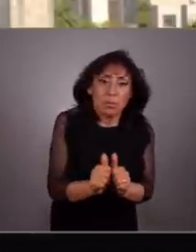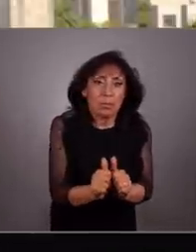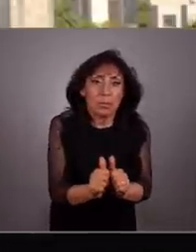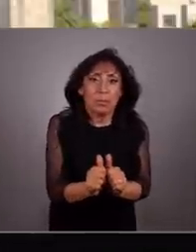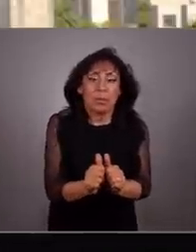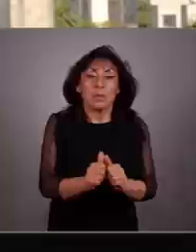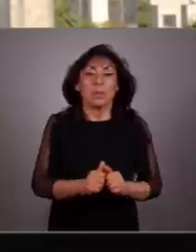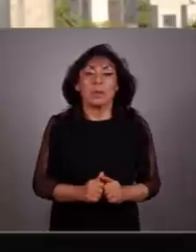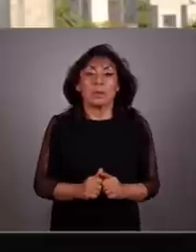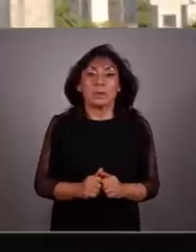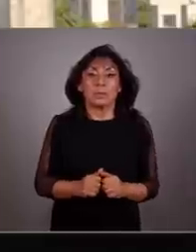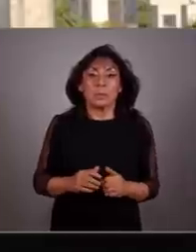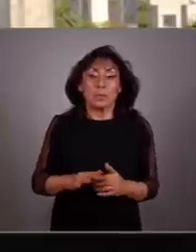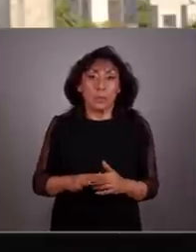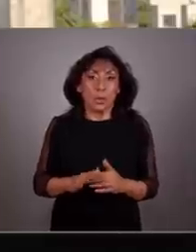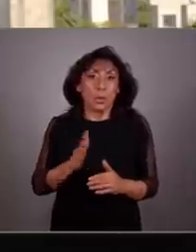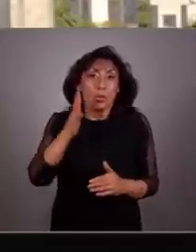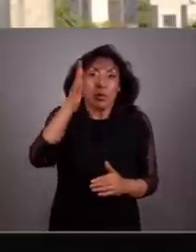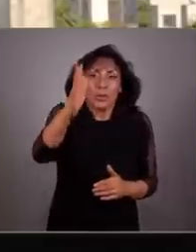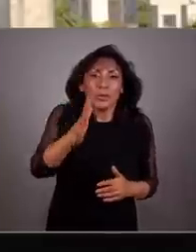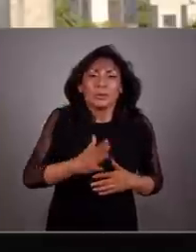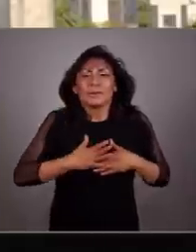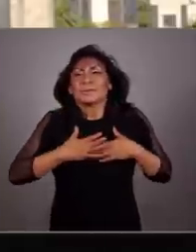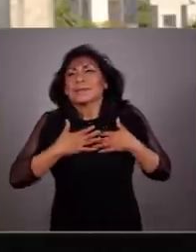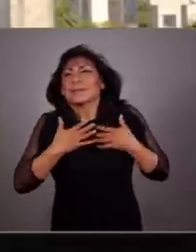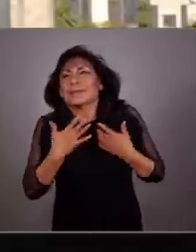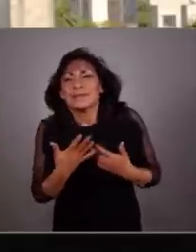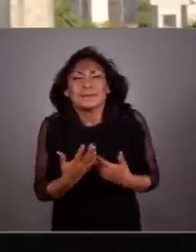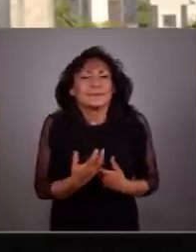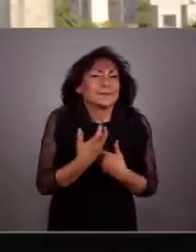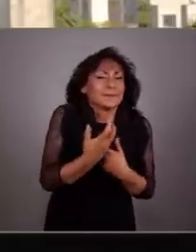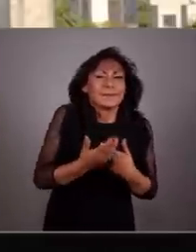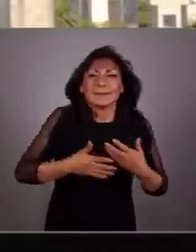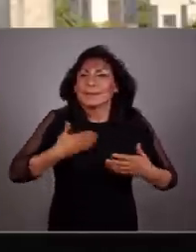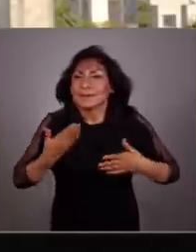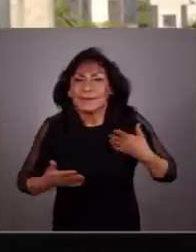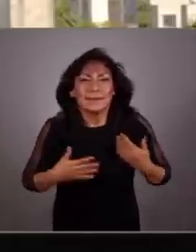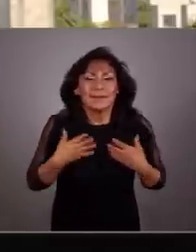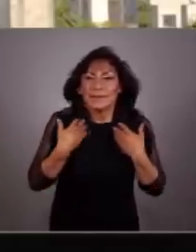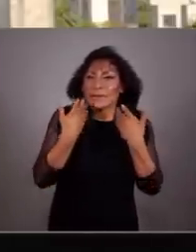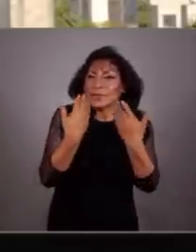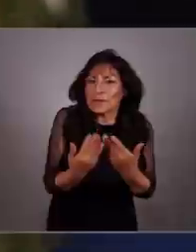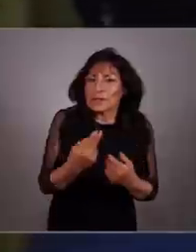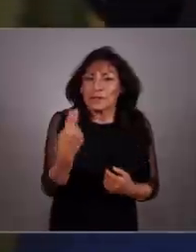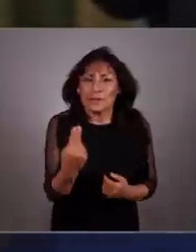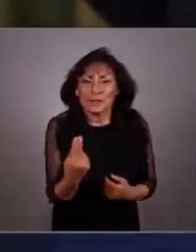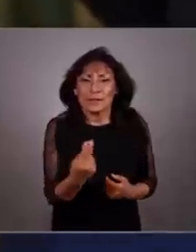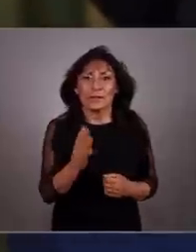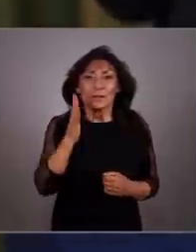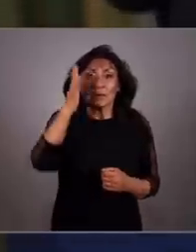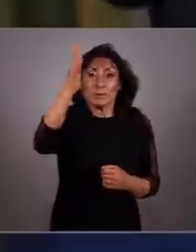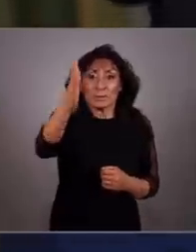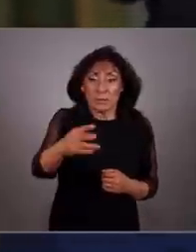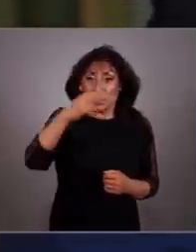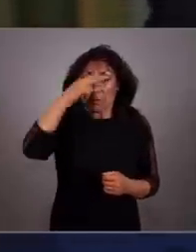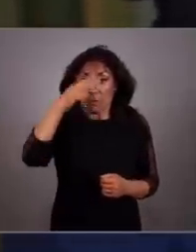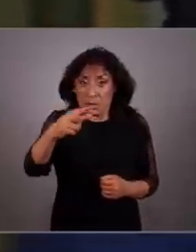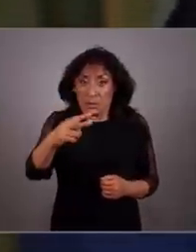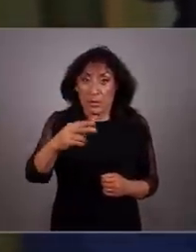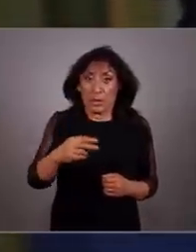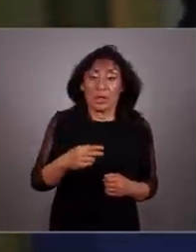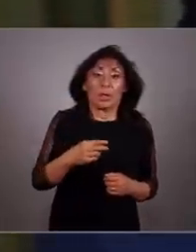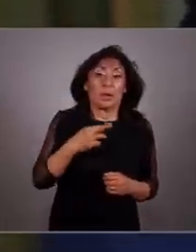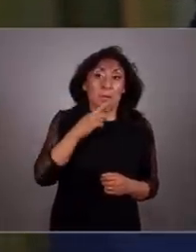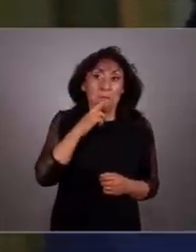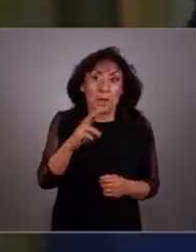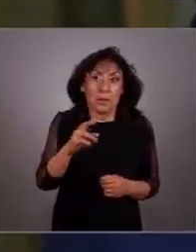o no será? Queremos un futuro de esperanza, de alegría y de confianza. El futuro de México